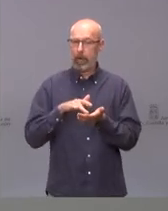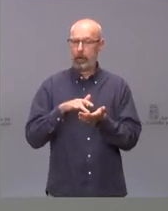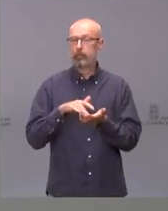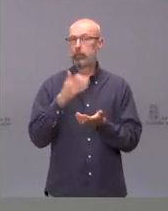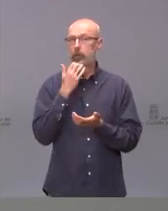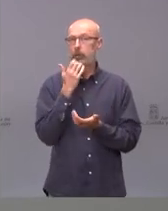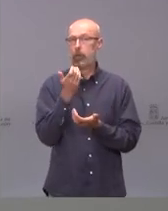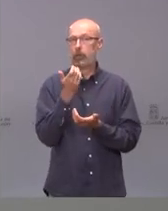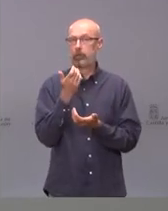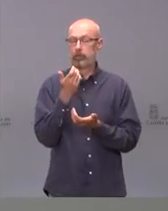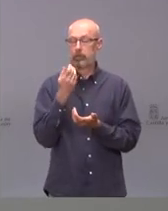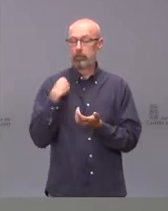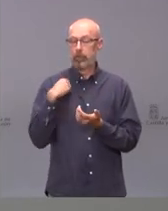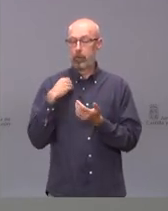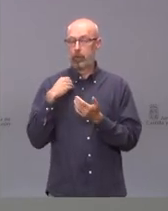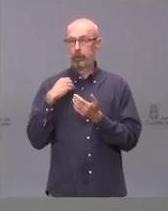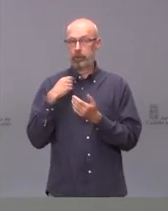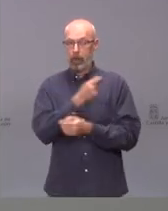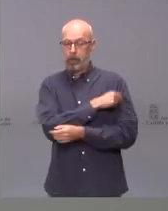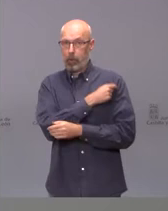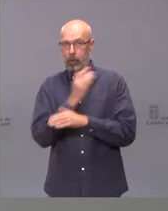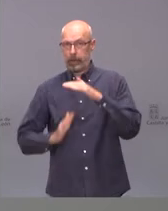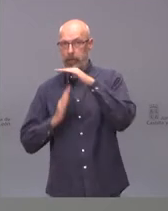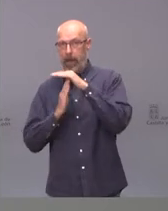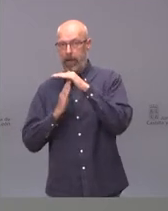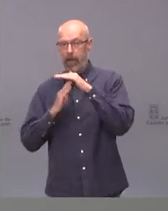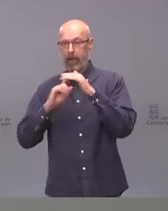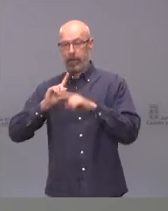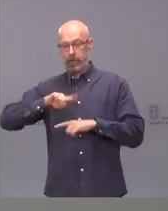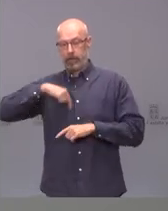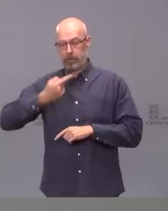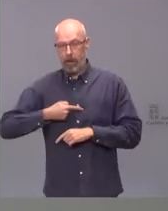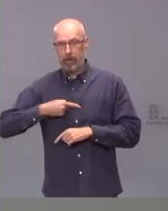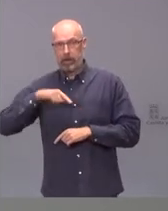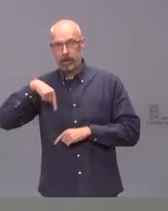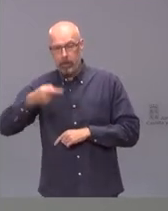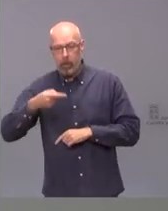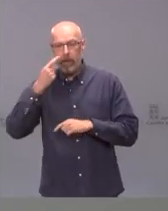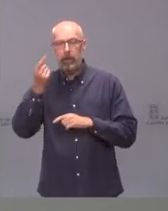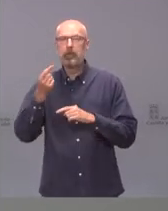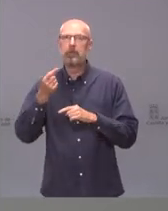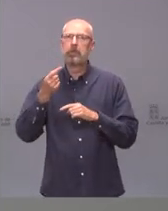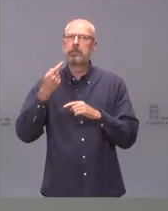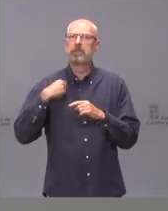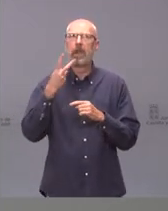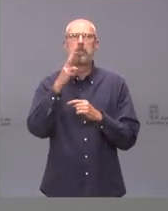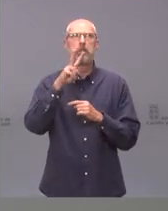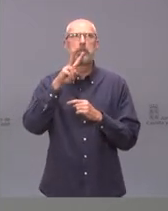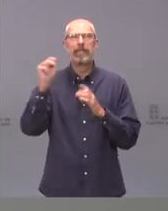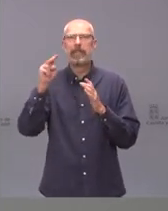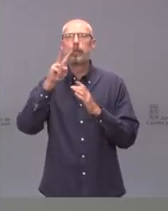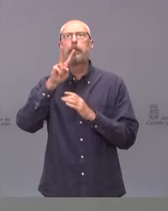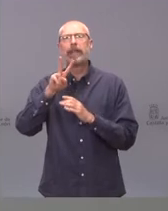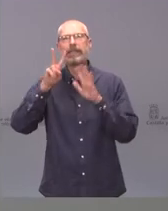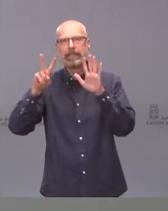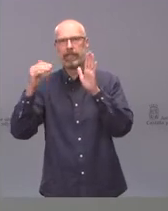la suspensión que hicimos al 1% de la población, es decir, se vacunaron a más de 27.000 personas y esto